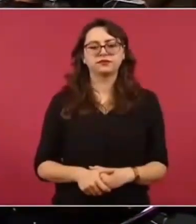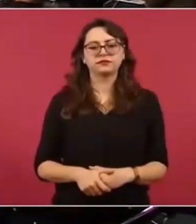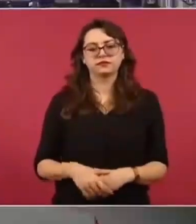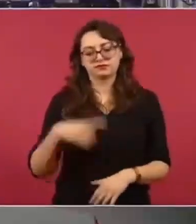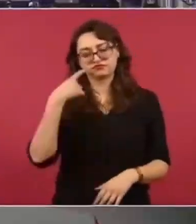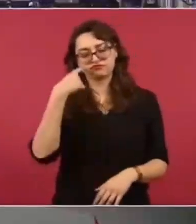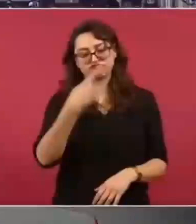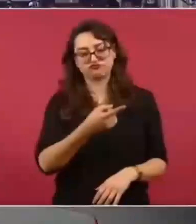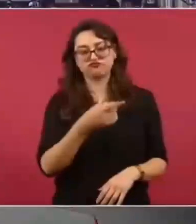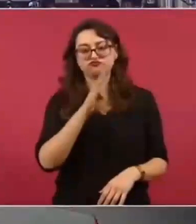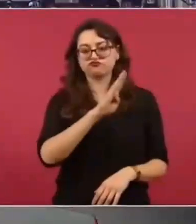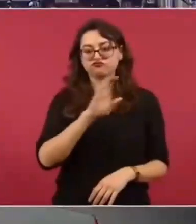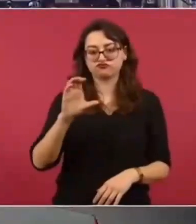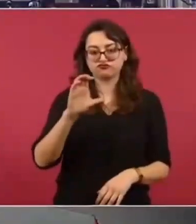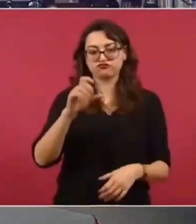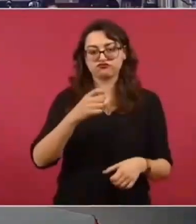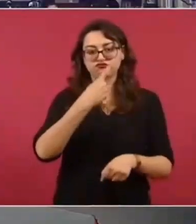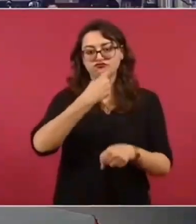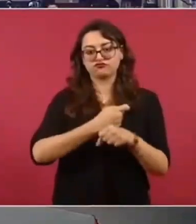Baja California. Tiene primer lugar.